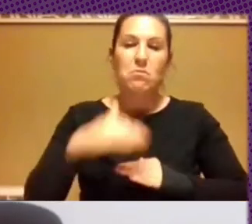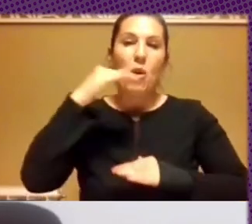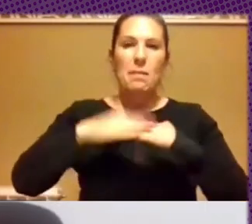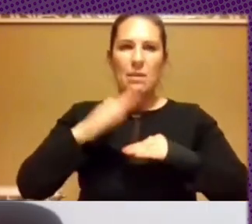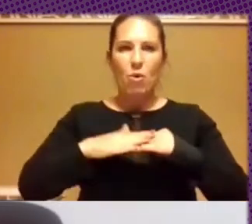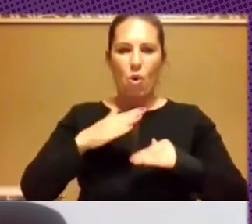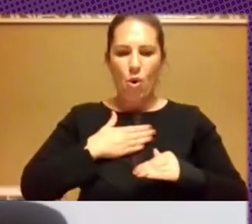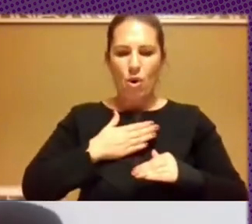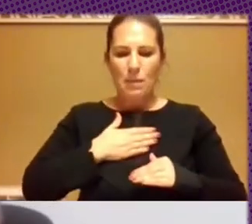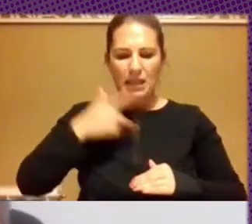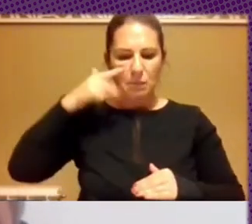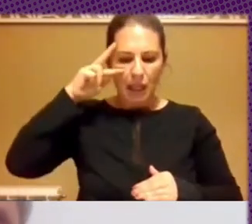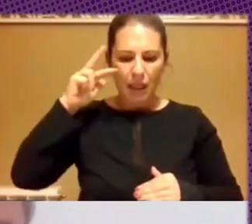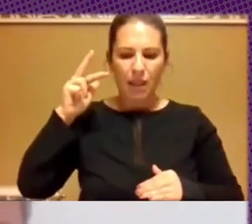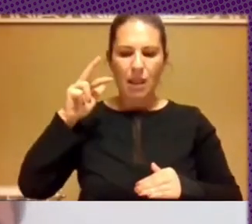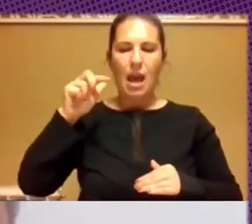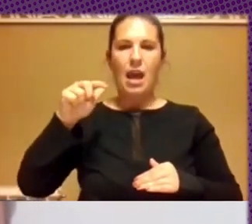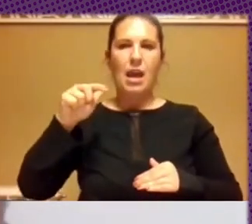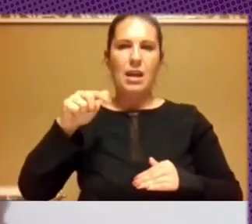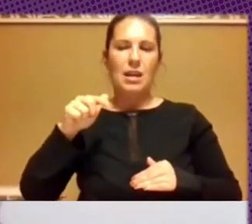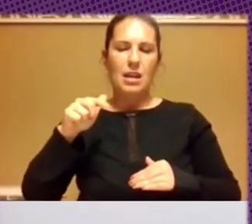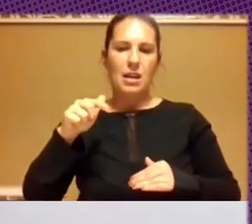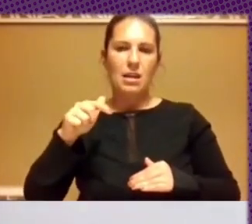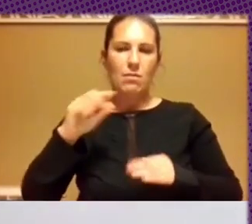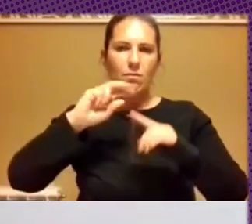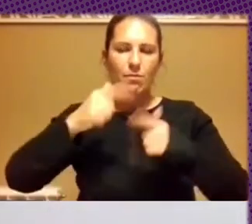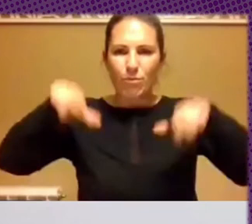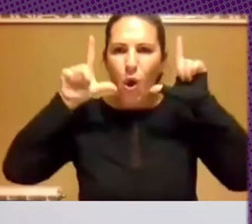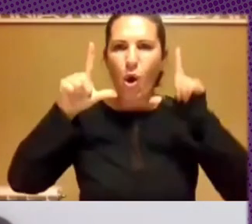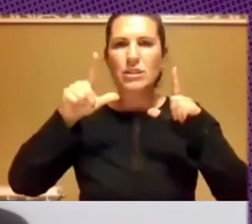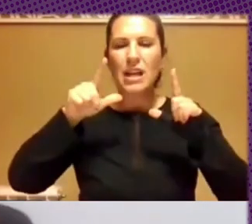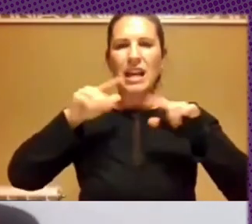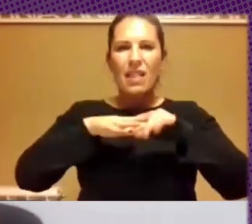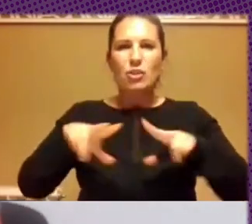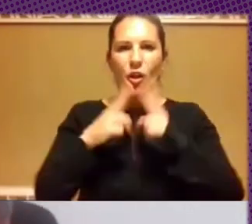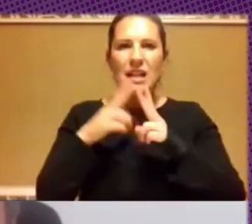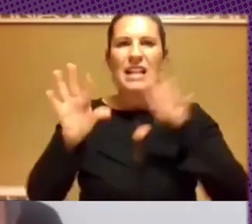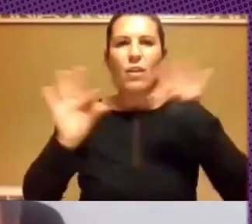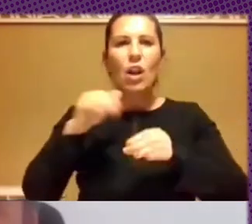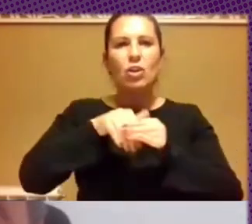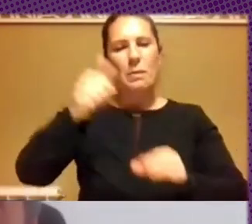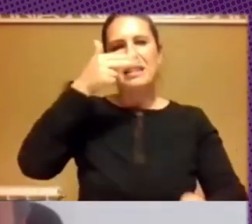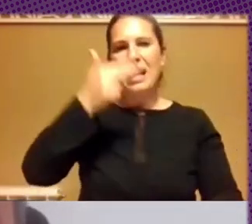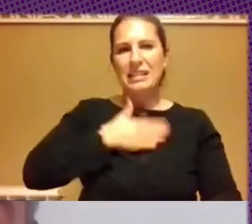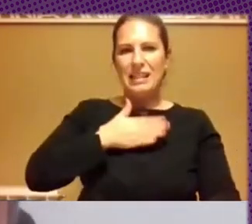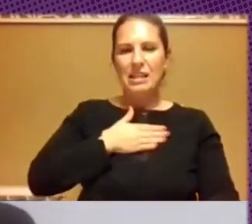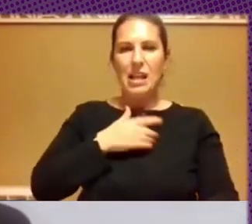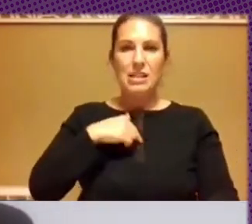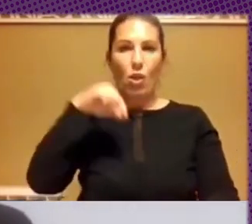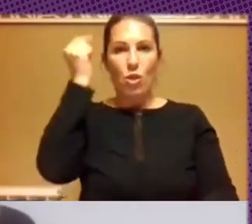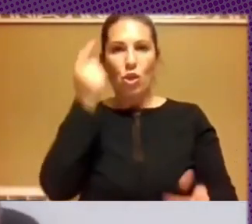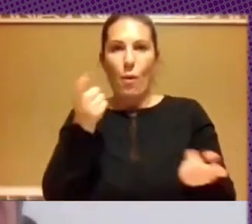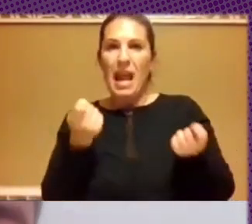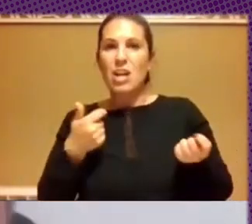mundo de los blogs y de las RSS de seleccionar qué contenidos te parecen más interesantes al final es dominar tú el algoritmo y no que